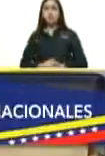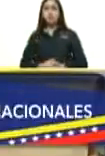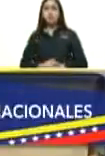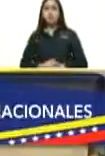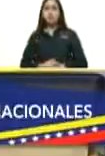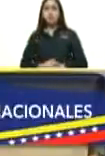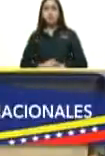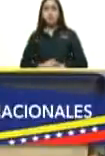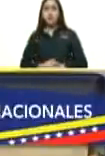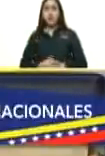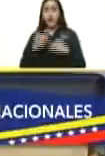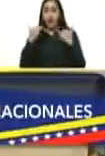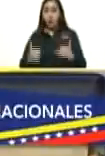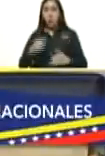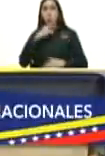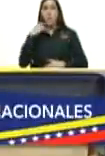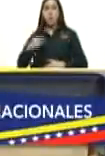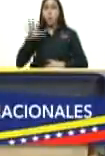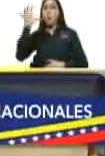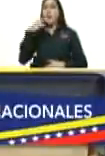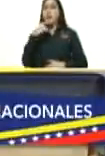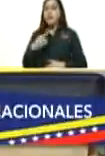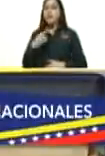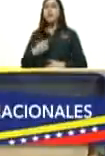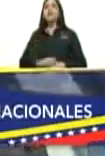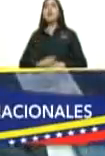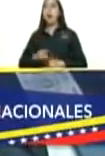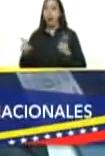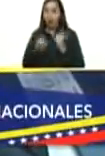Ahora Rusia dice que va a duplicar